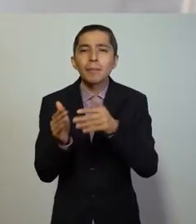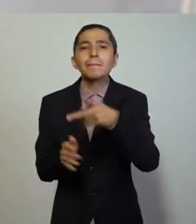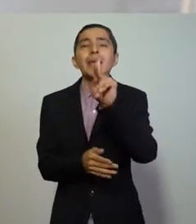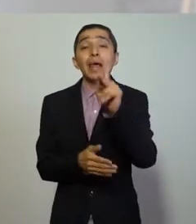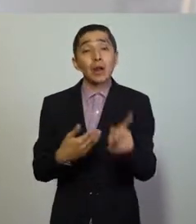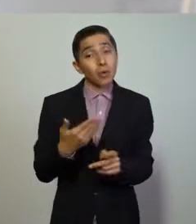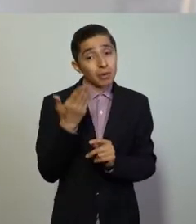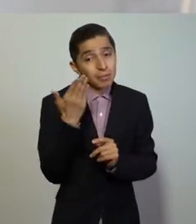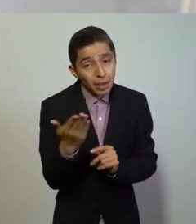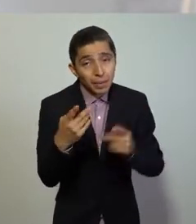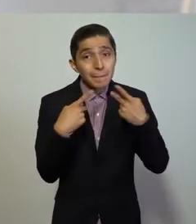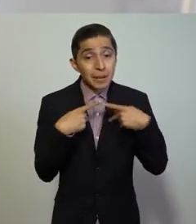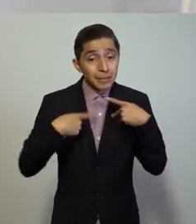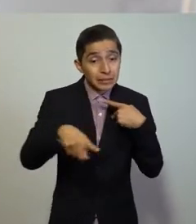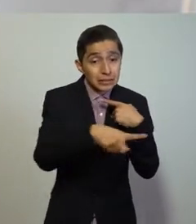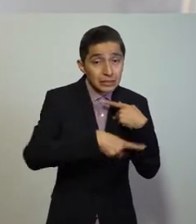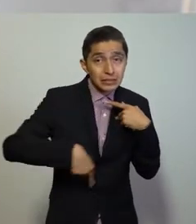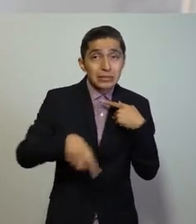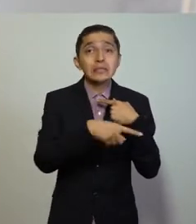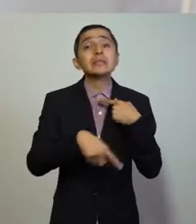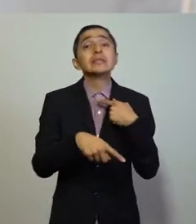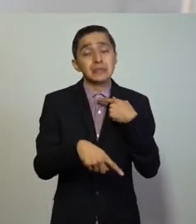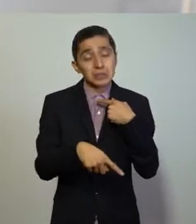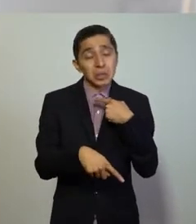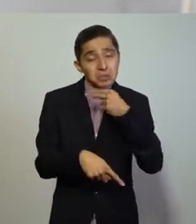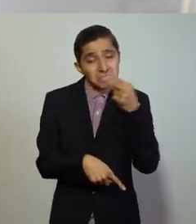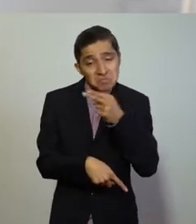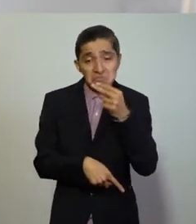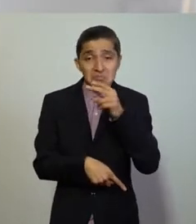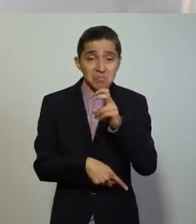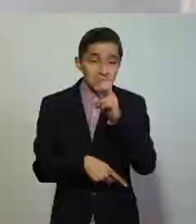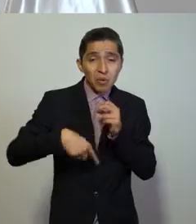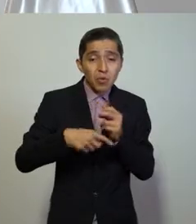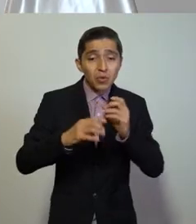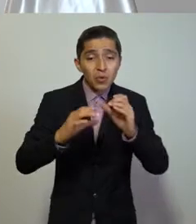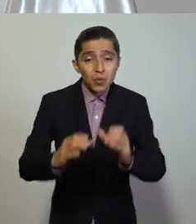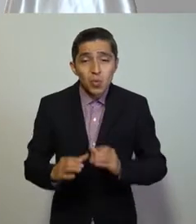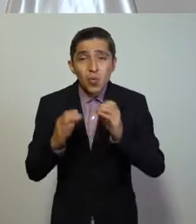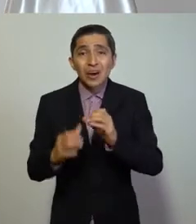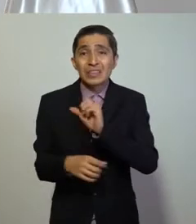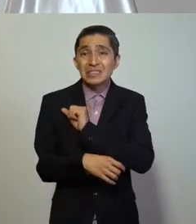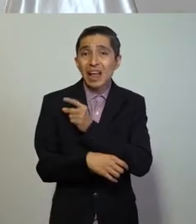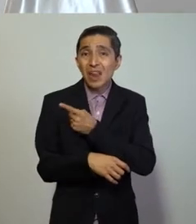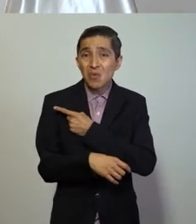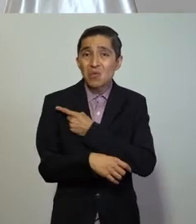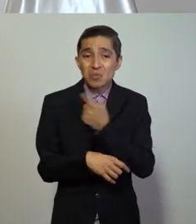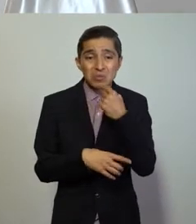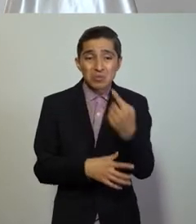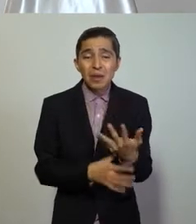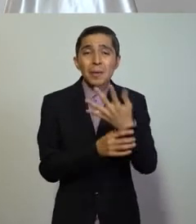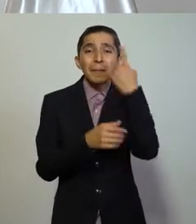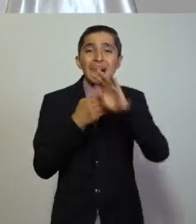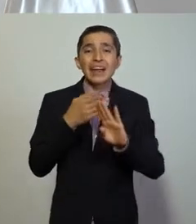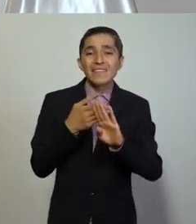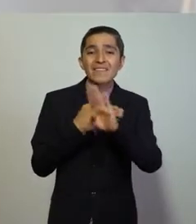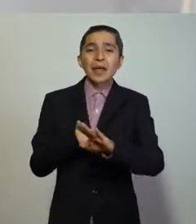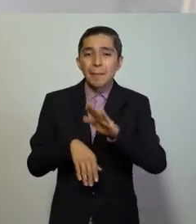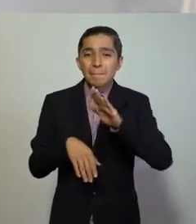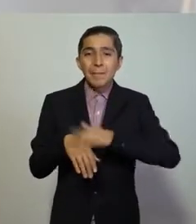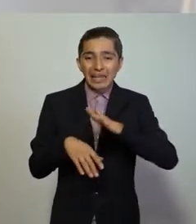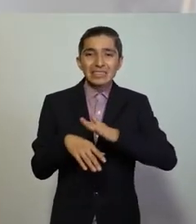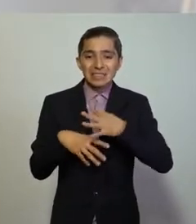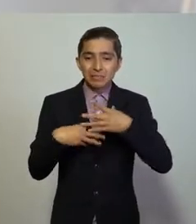pedirá a la población ser estrictos en sus medidas sanitarias para evitar pasar a la bandera roja